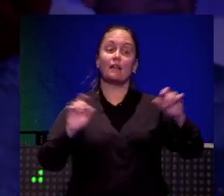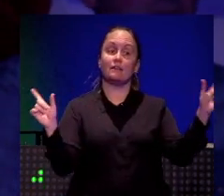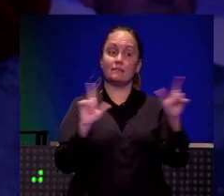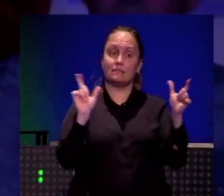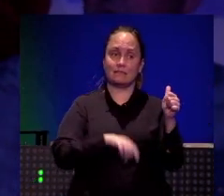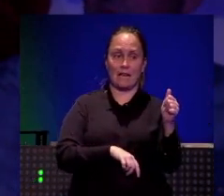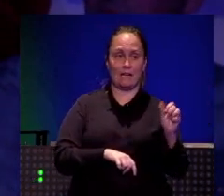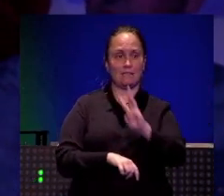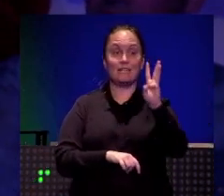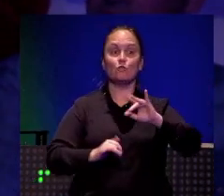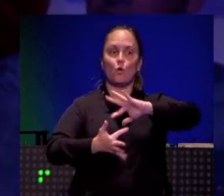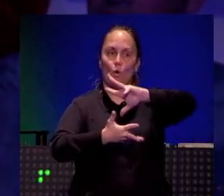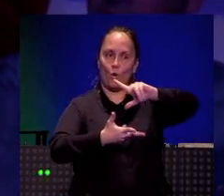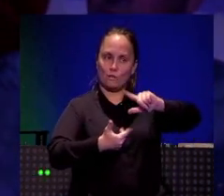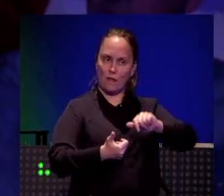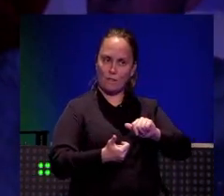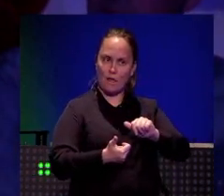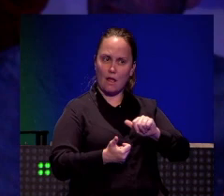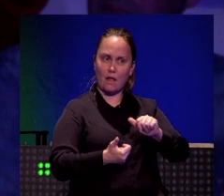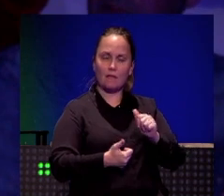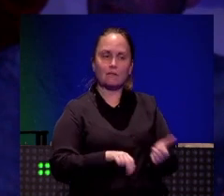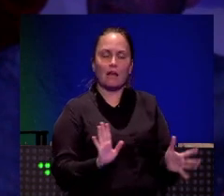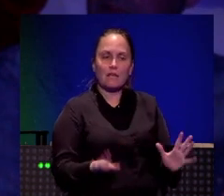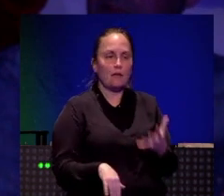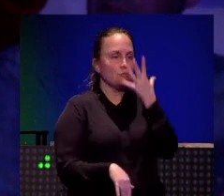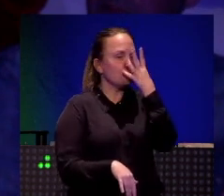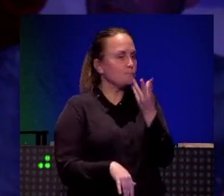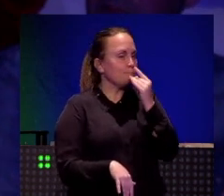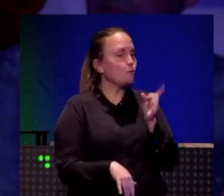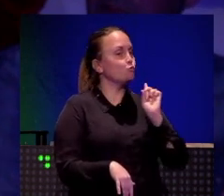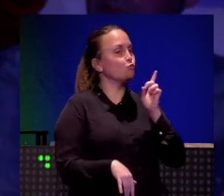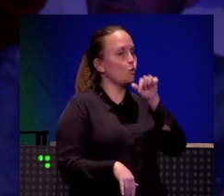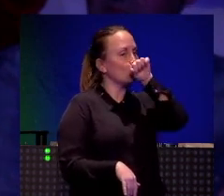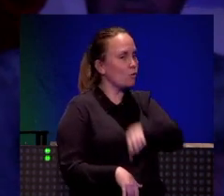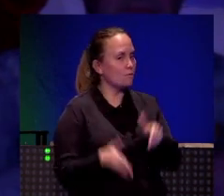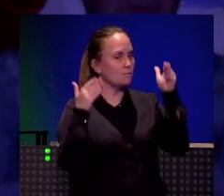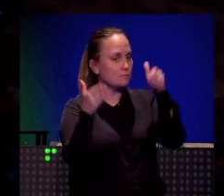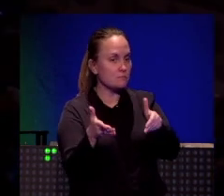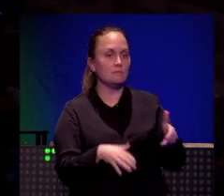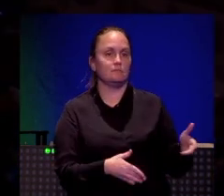Con mucho sentido del humor, no es nada perruna salvo en el amor por los animales. Patricia Escalona.